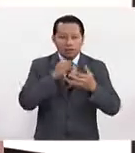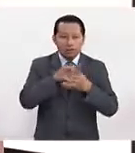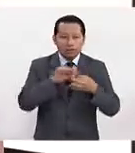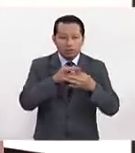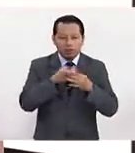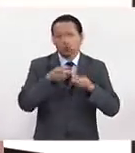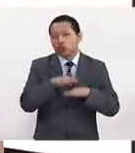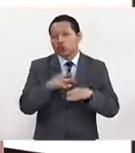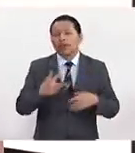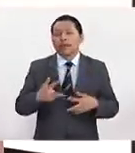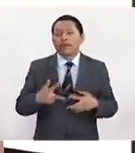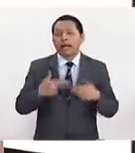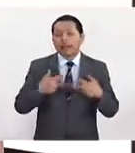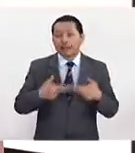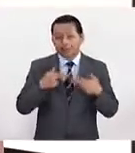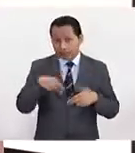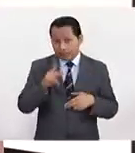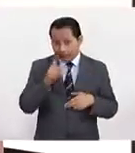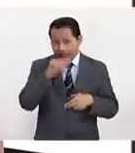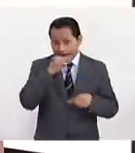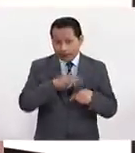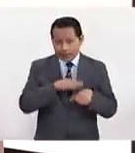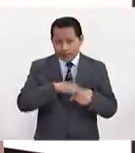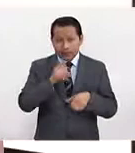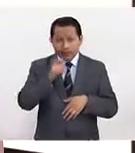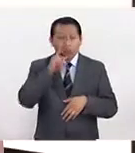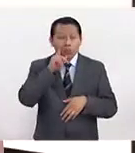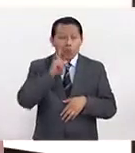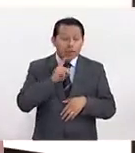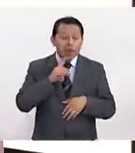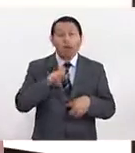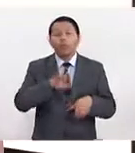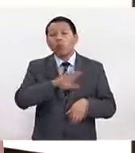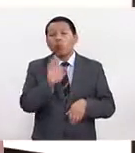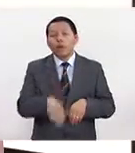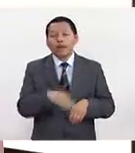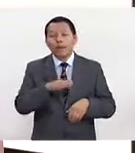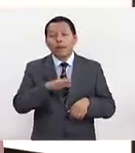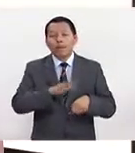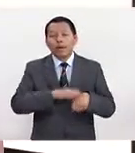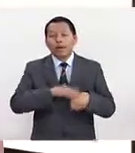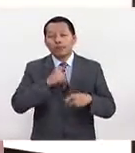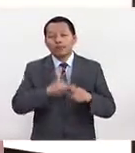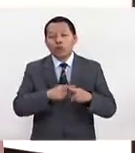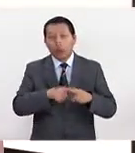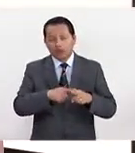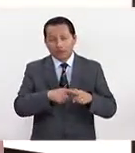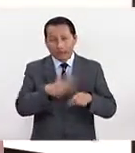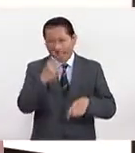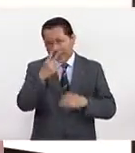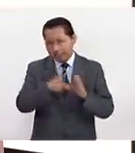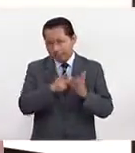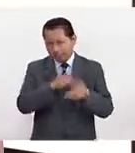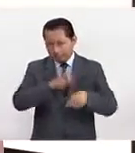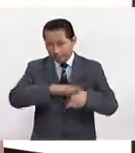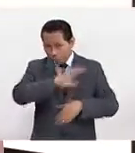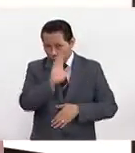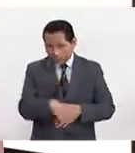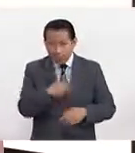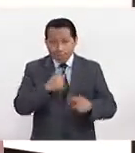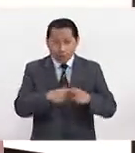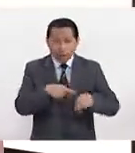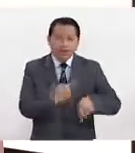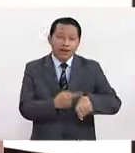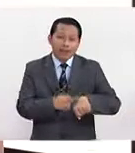cáncer. Pero hay que decir una verdad, la mujer se muere más por enfermedades cardiovasculares, se muere tres veces más por enfermedades al